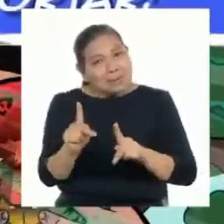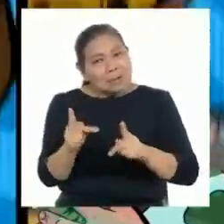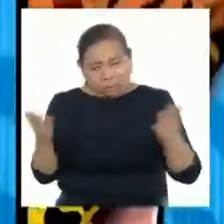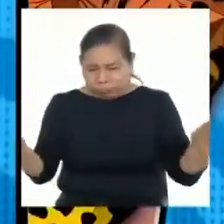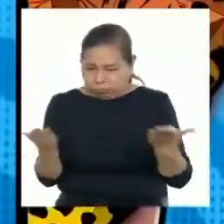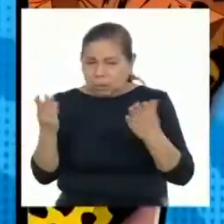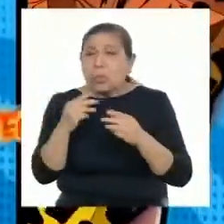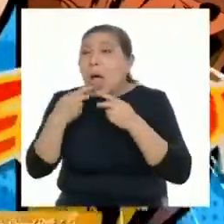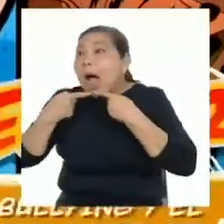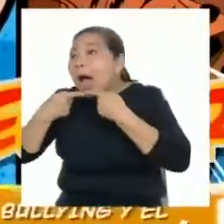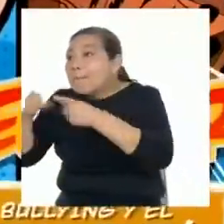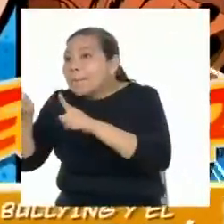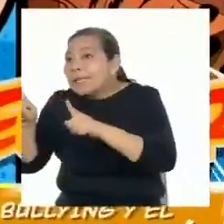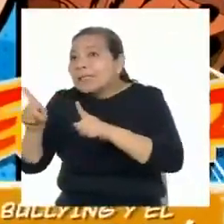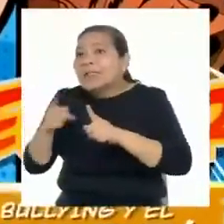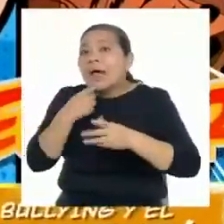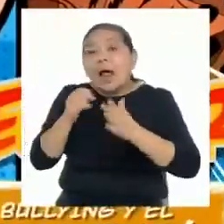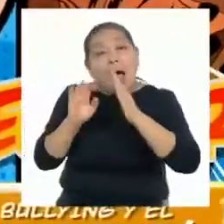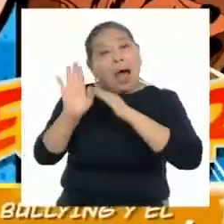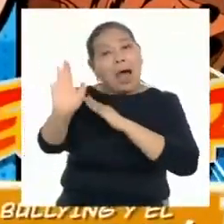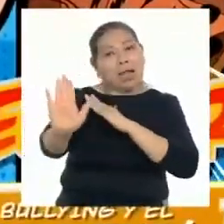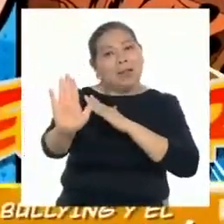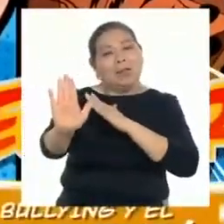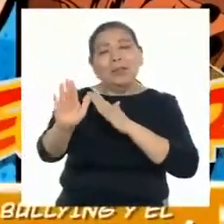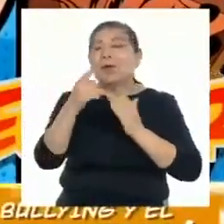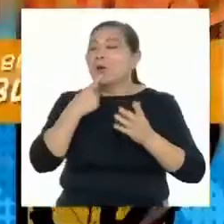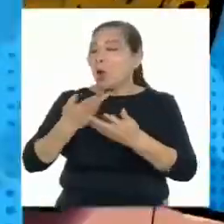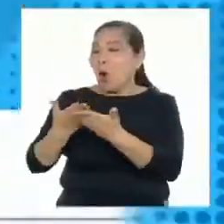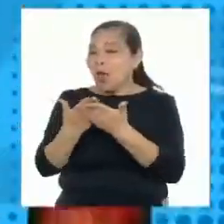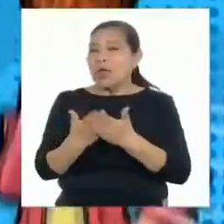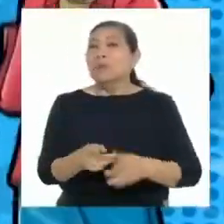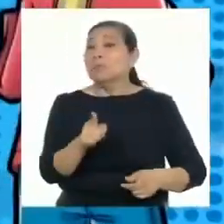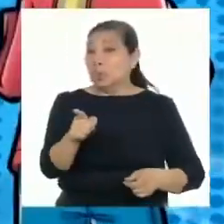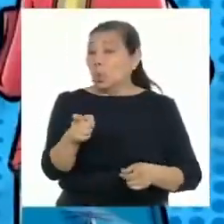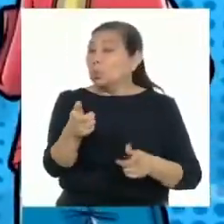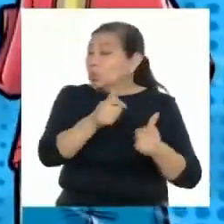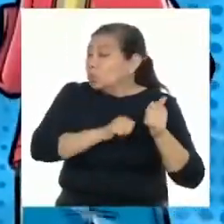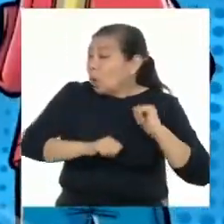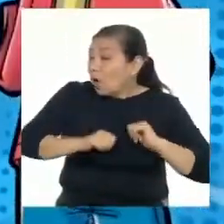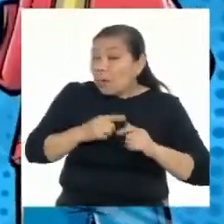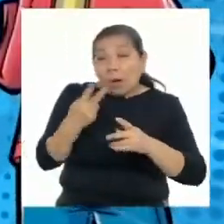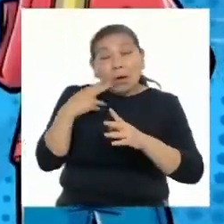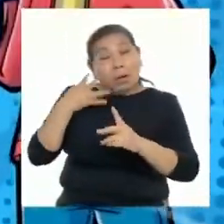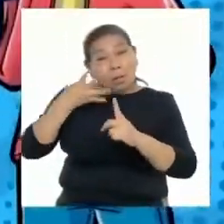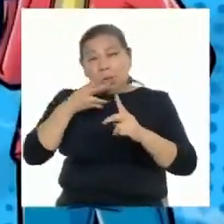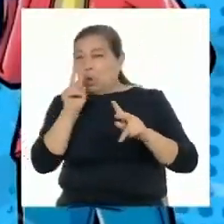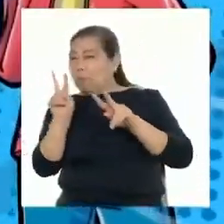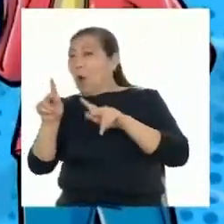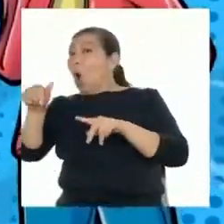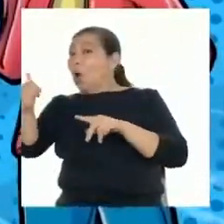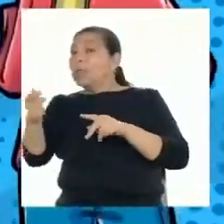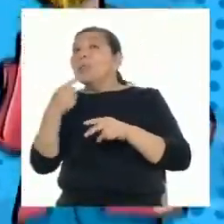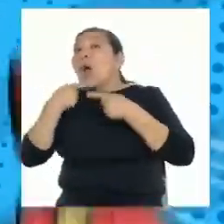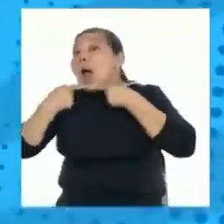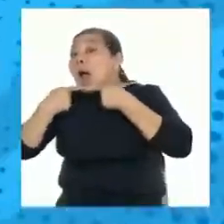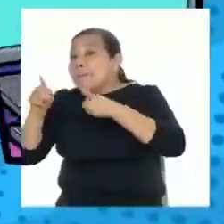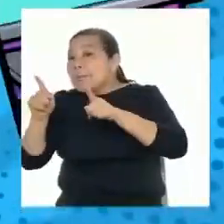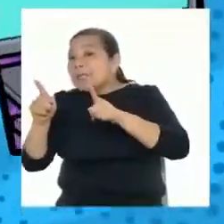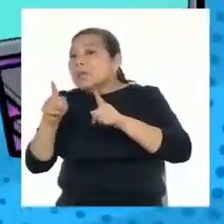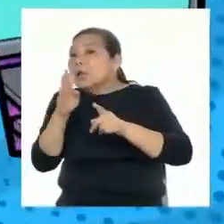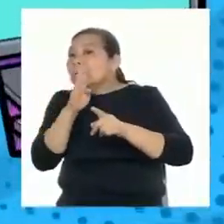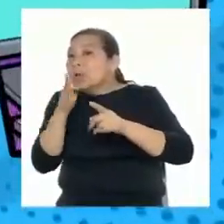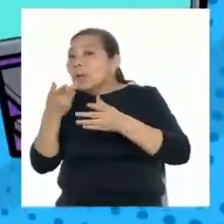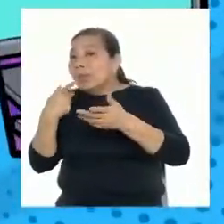Anímate a reportar y pongámosle un alto a la violencia escolar. Si eres víctima o testigo de violencia escolar, reporta de forma